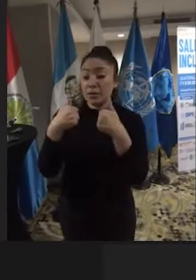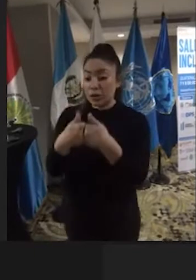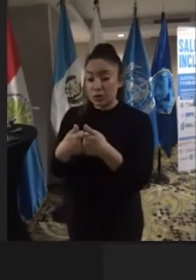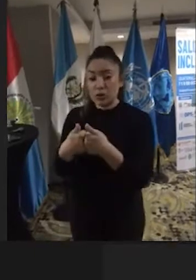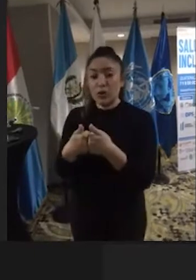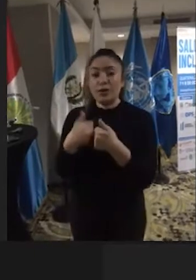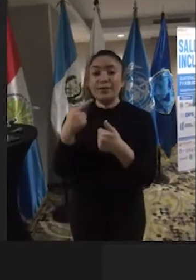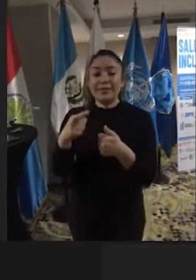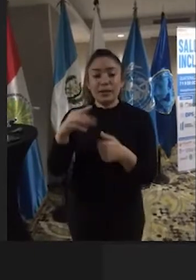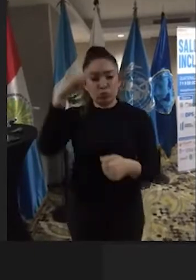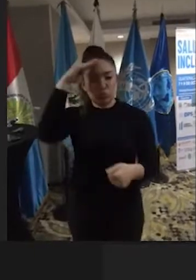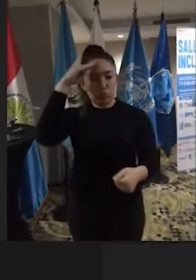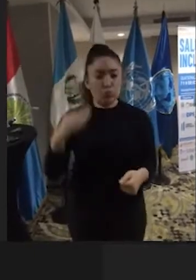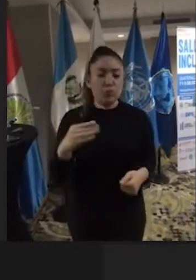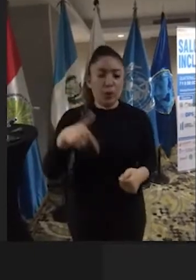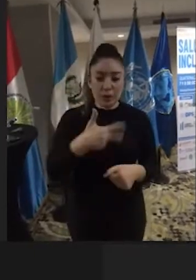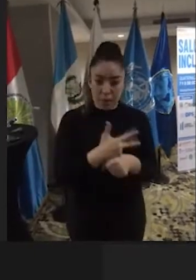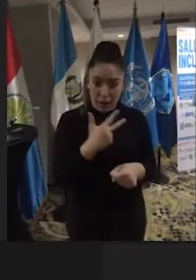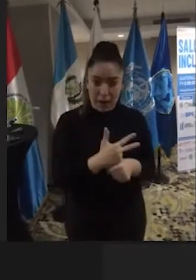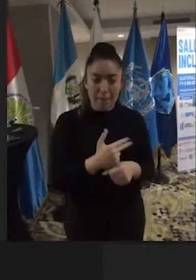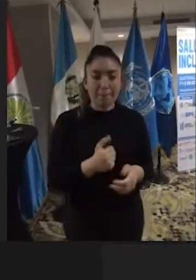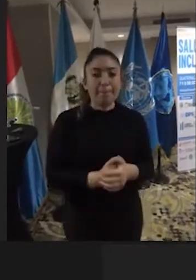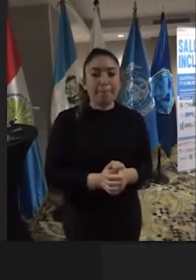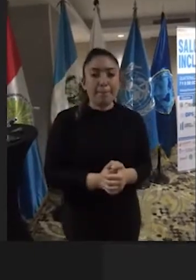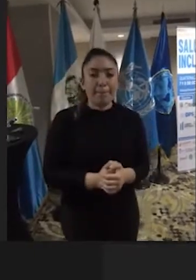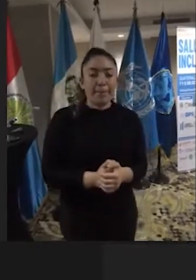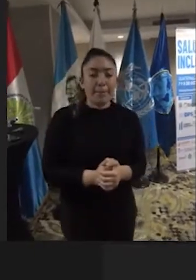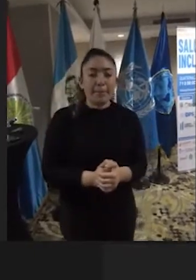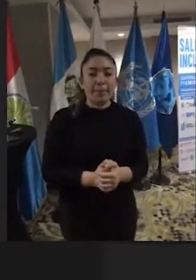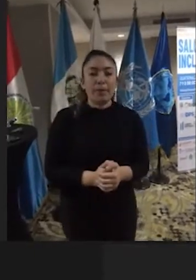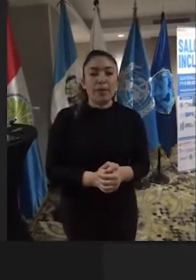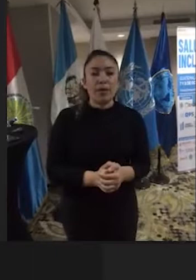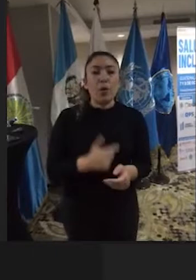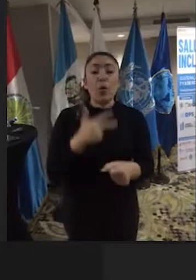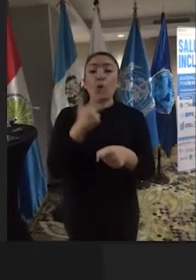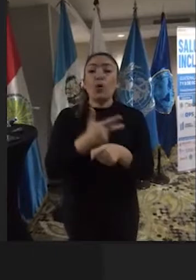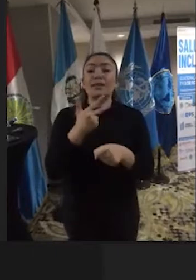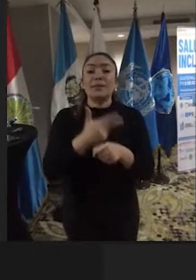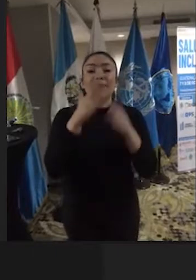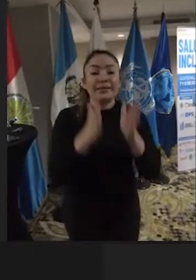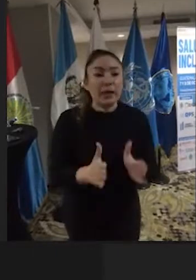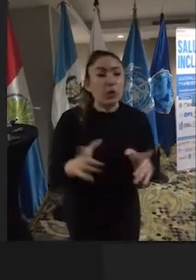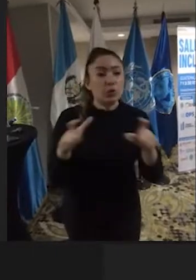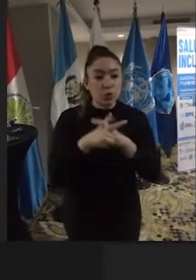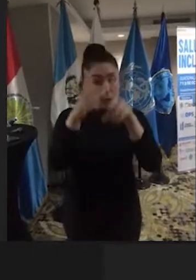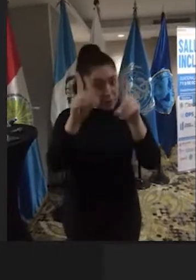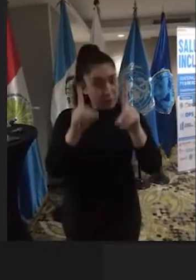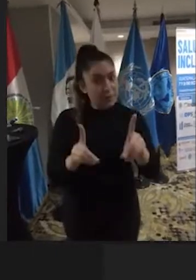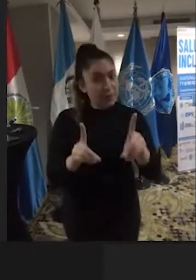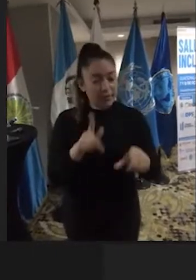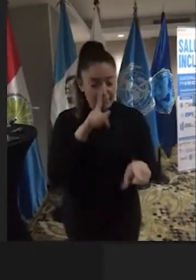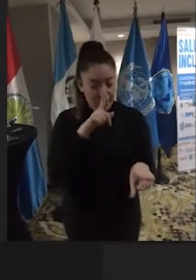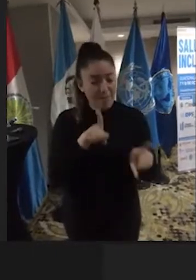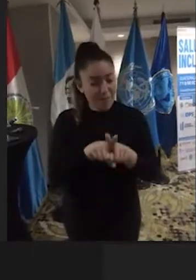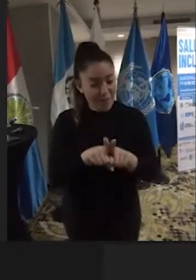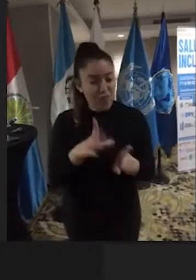de Exsoldados de Guatemala, guatemaltecos con discapacidad, también